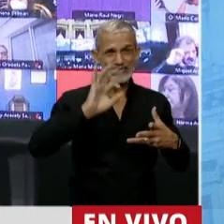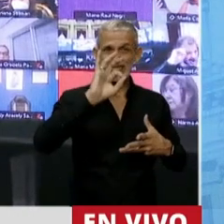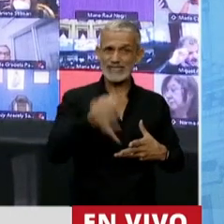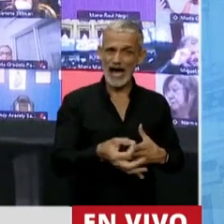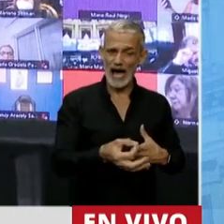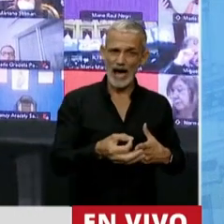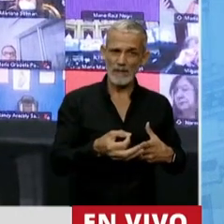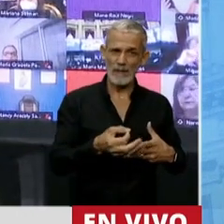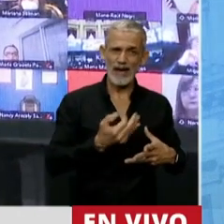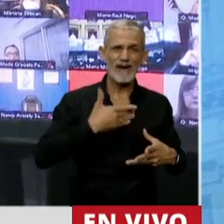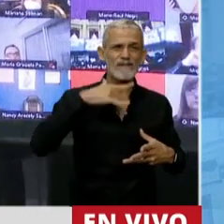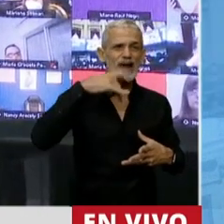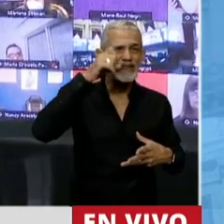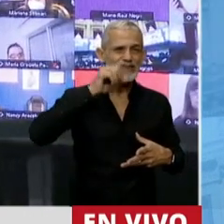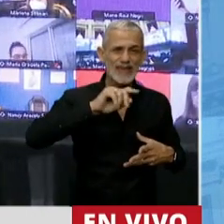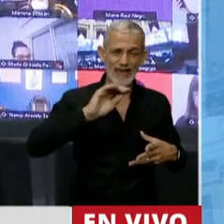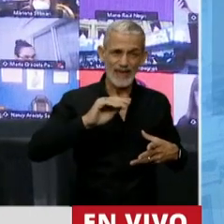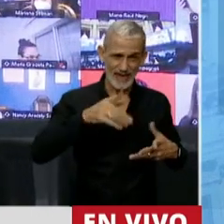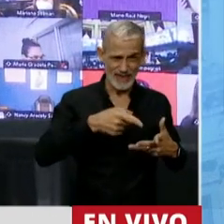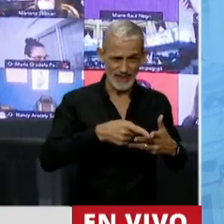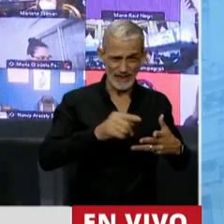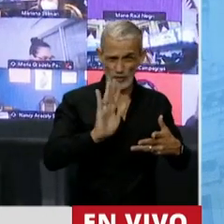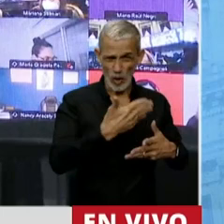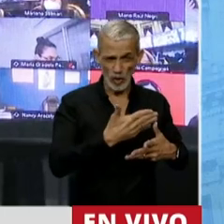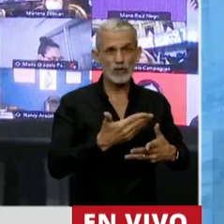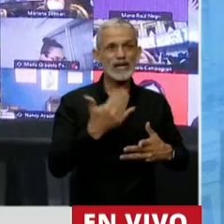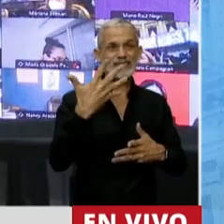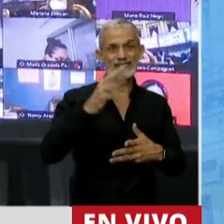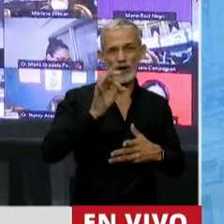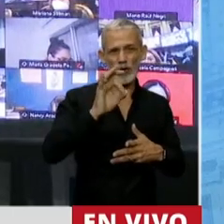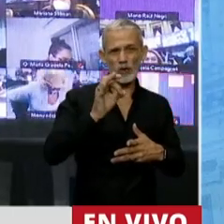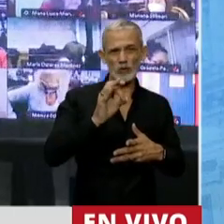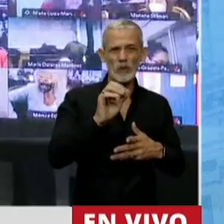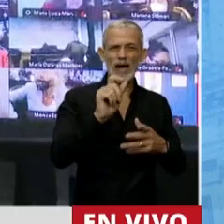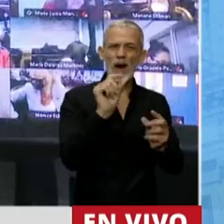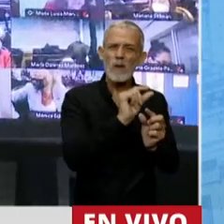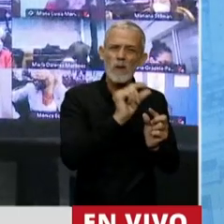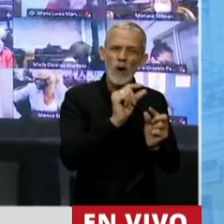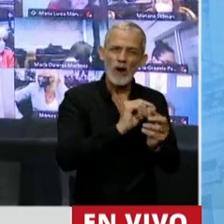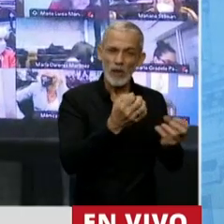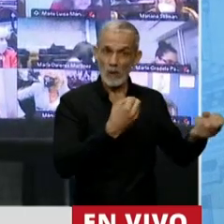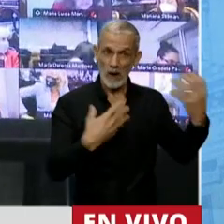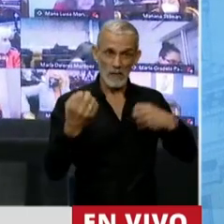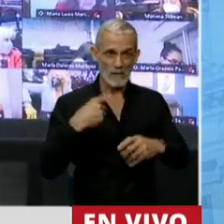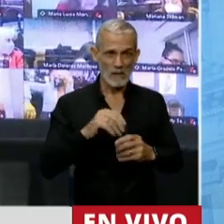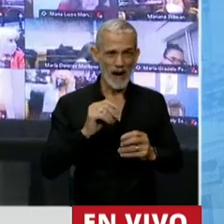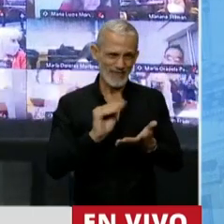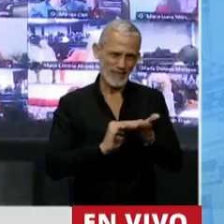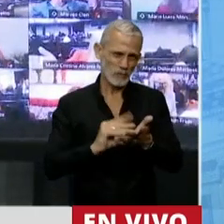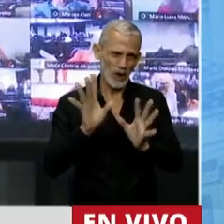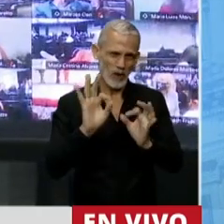antes de la presentación, el 5 de octubre, nos envió el borrador a algunos diputados y diputadas,